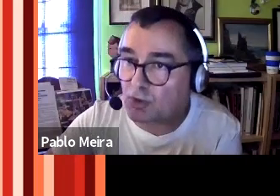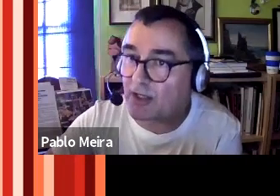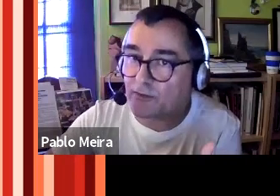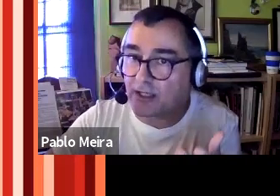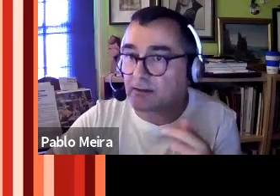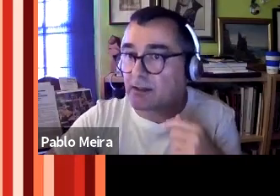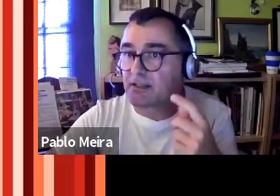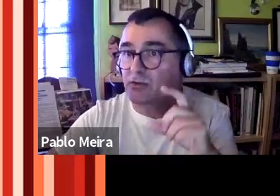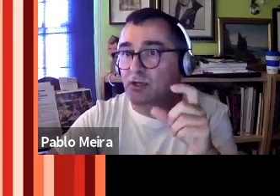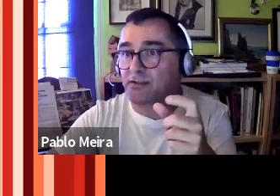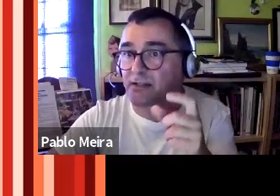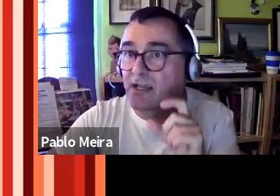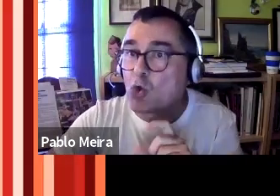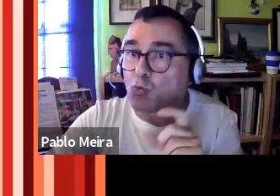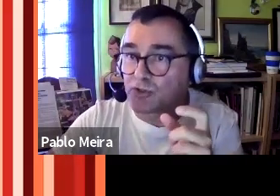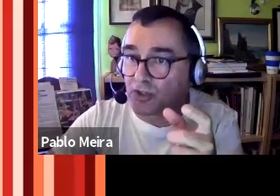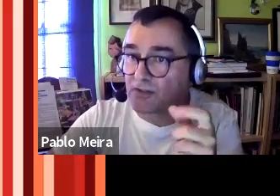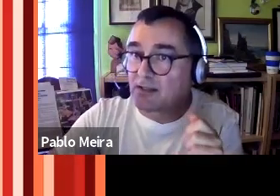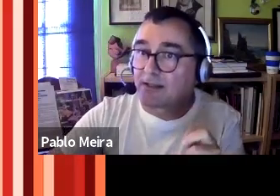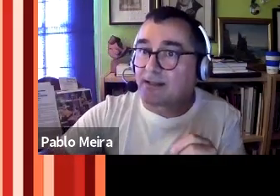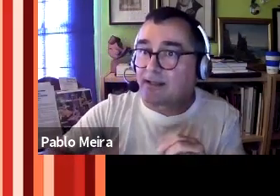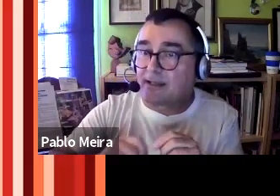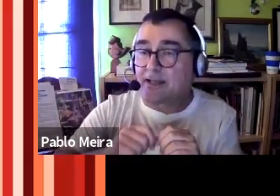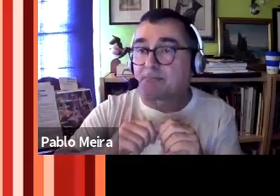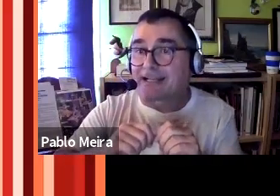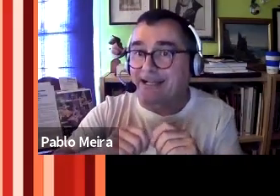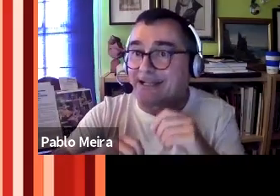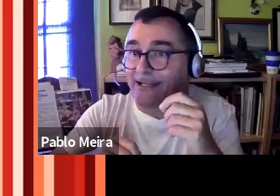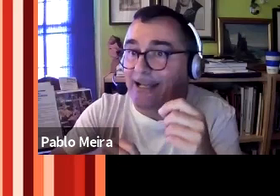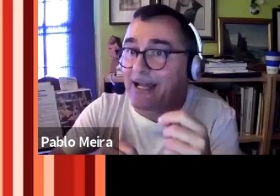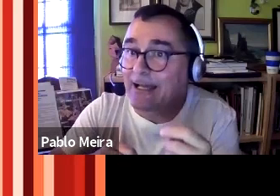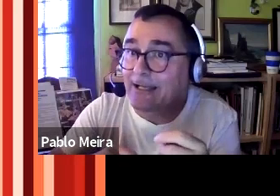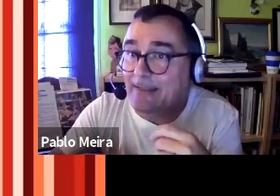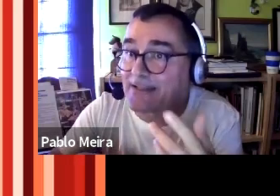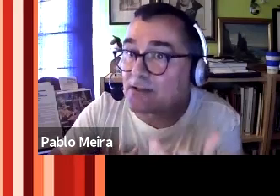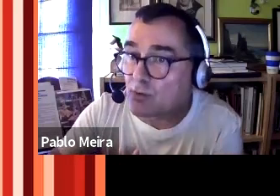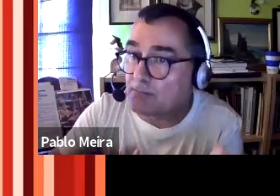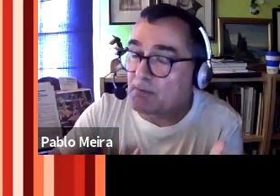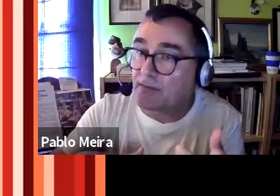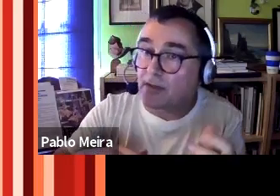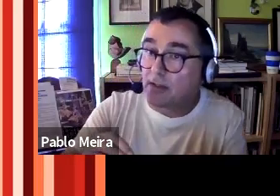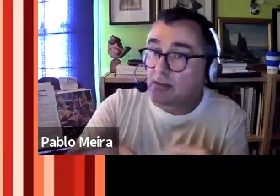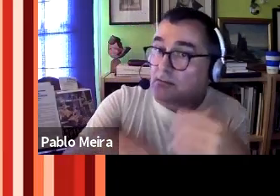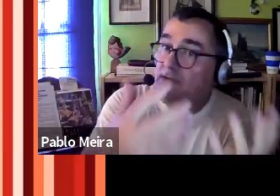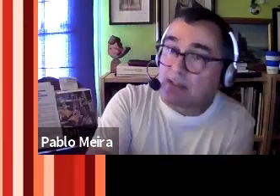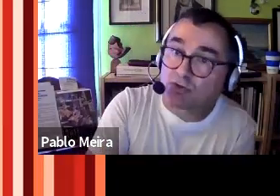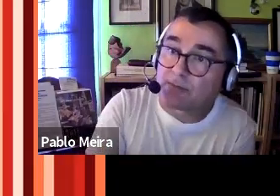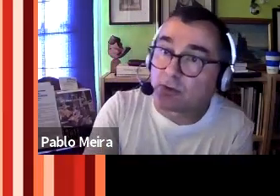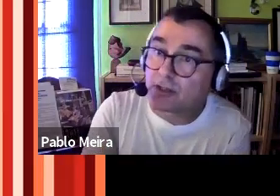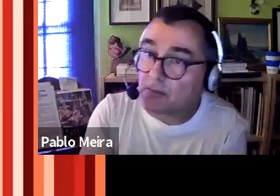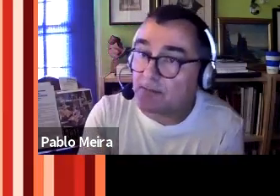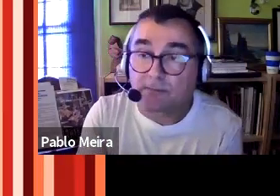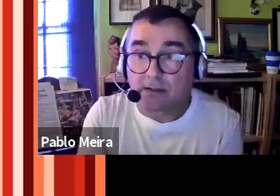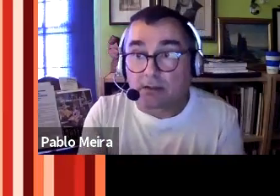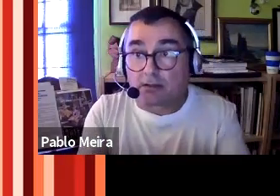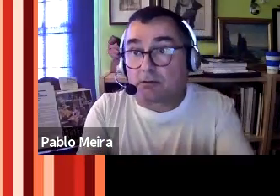cómo podríamos reaccionar. Realmente esas son las tres cuestiones que enmarcan, le dan sentido al IPCC. ¿Estamos